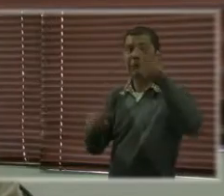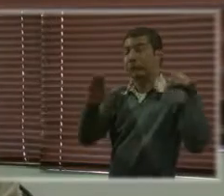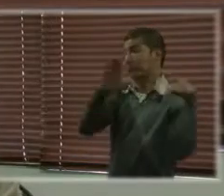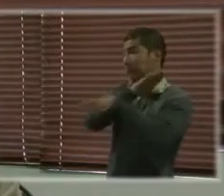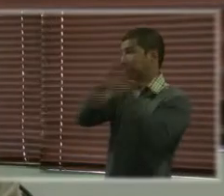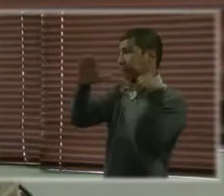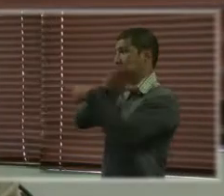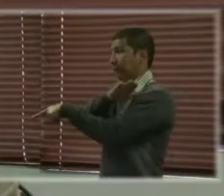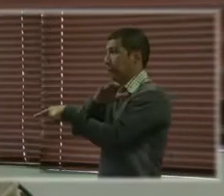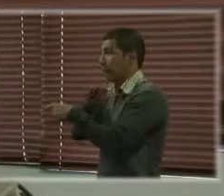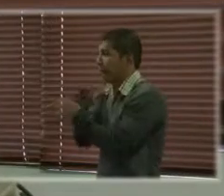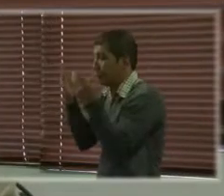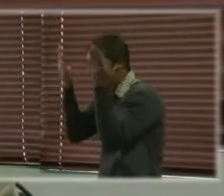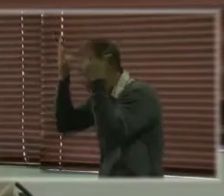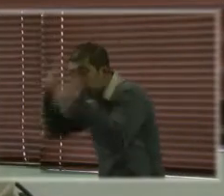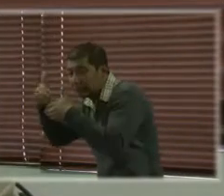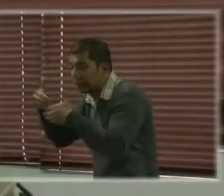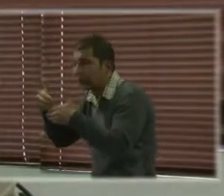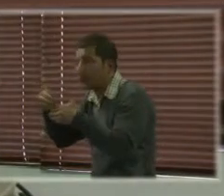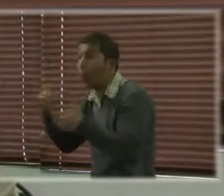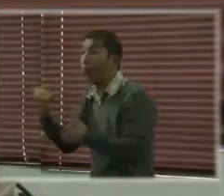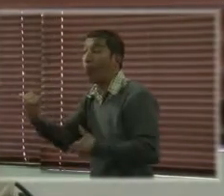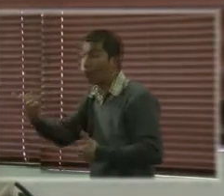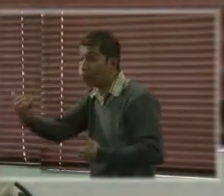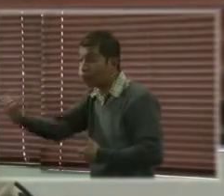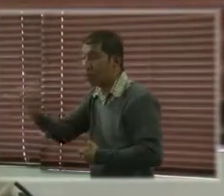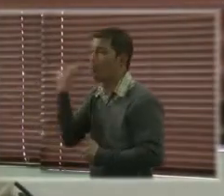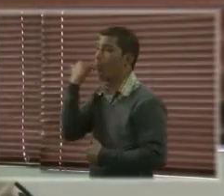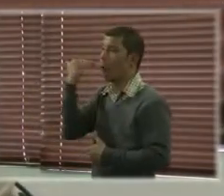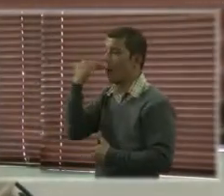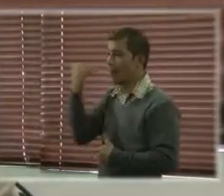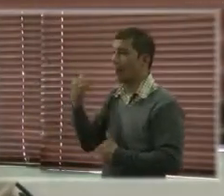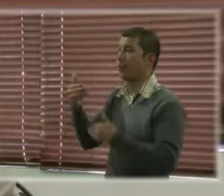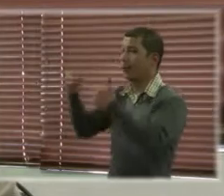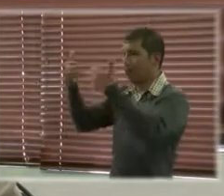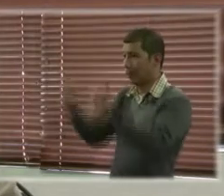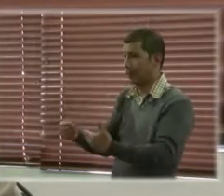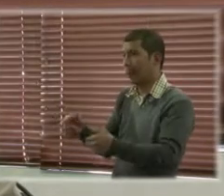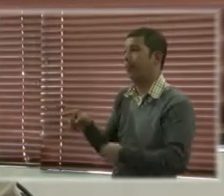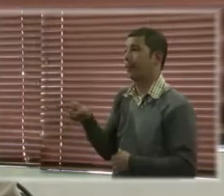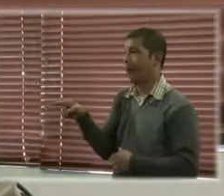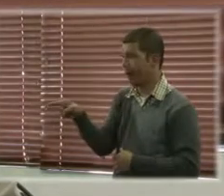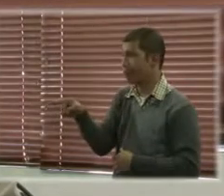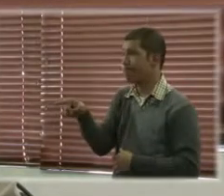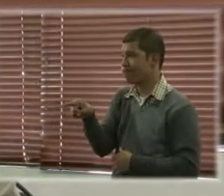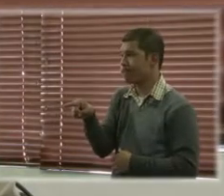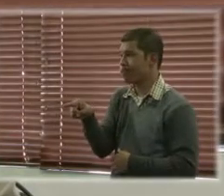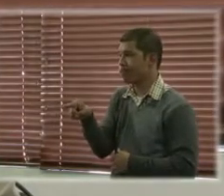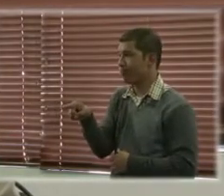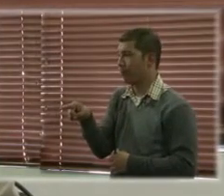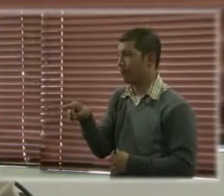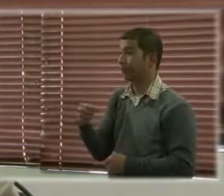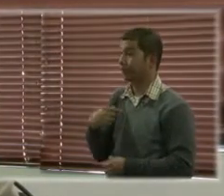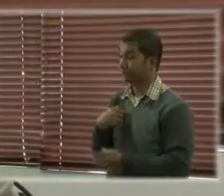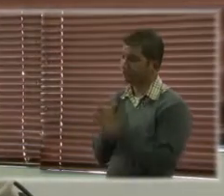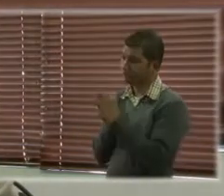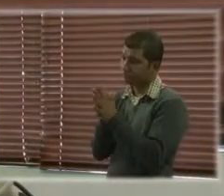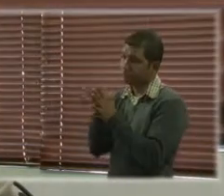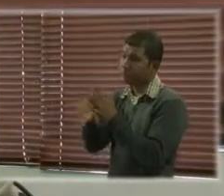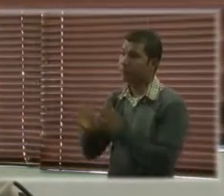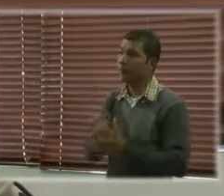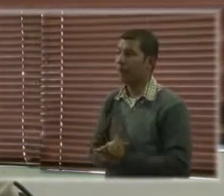con mujeres con discapacidad que se encuentran dentro de esa población refugiada. Sí quiero comentarles que